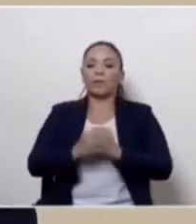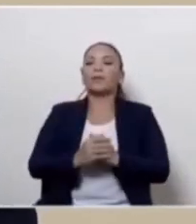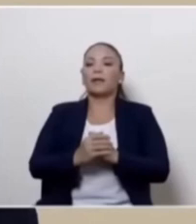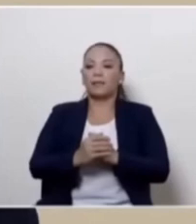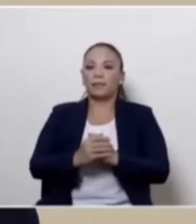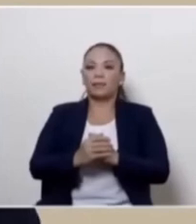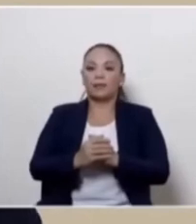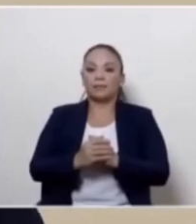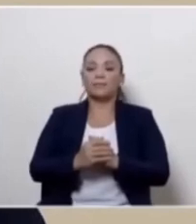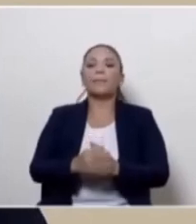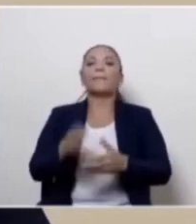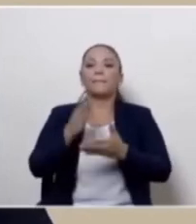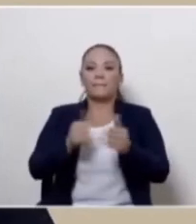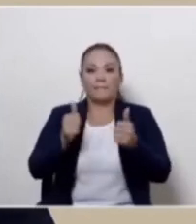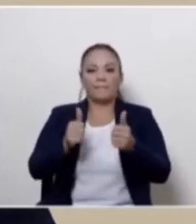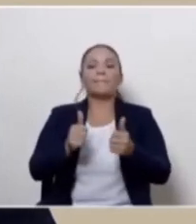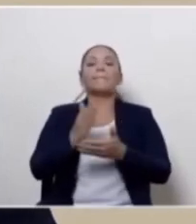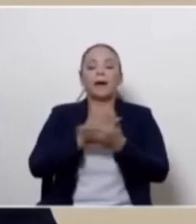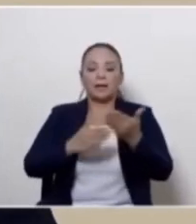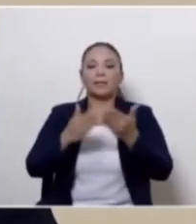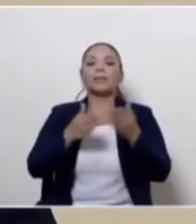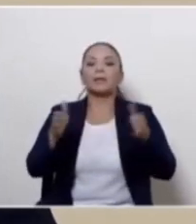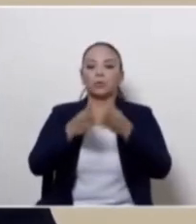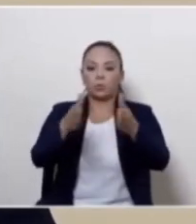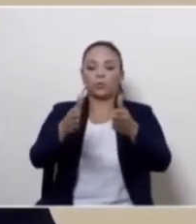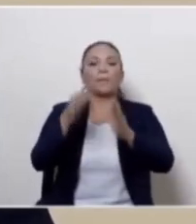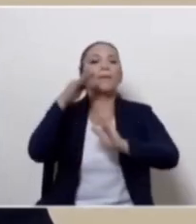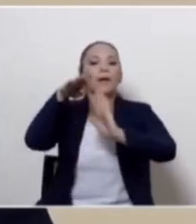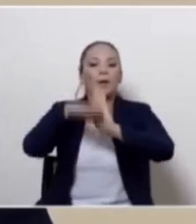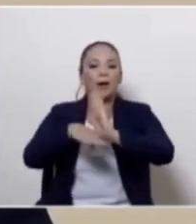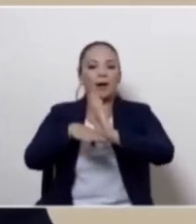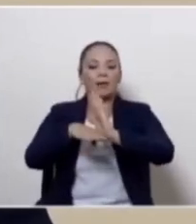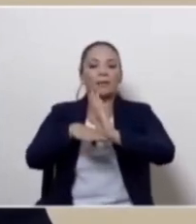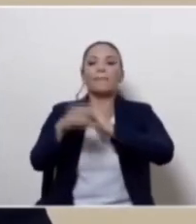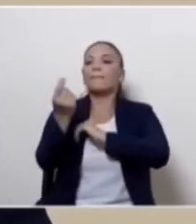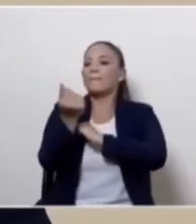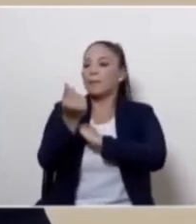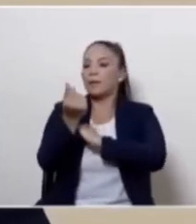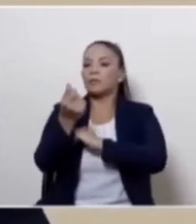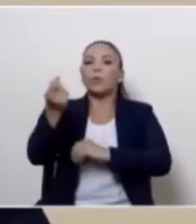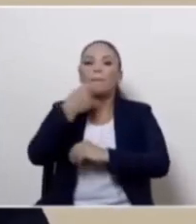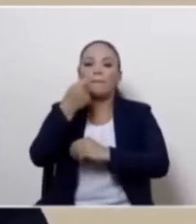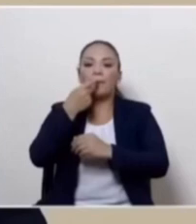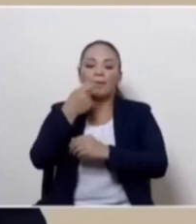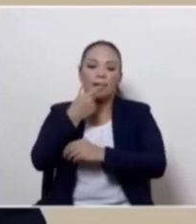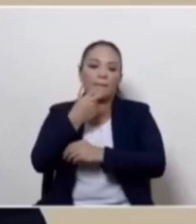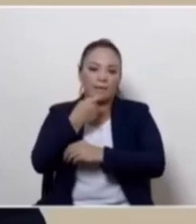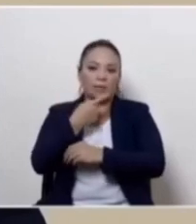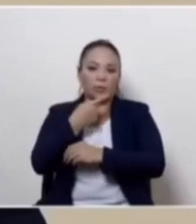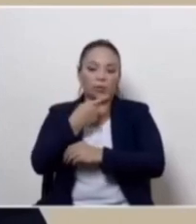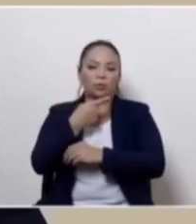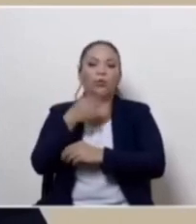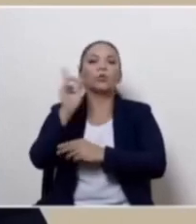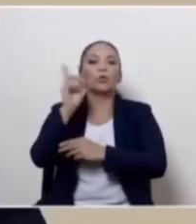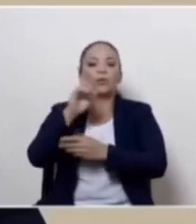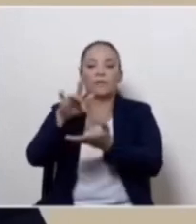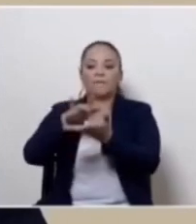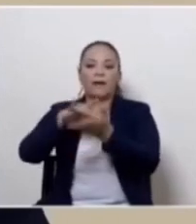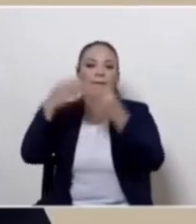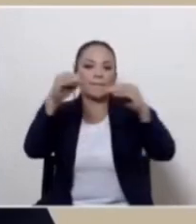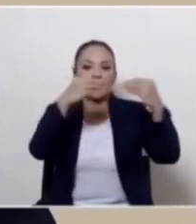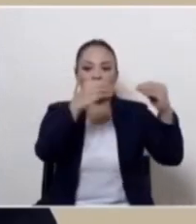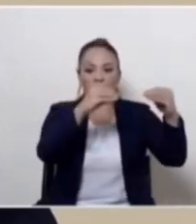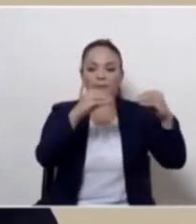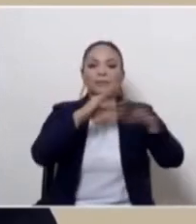parte de la ruta para bajar los precios de los medicamentos en las farmacias del país.